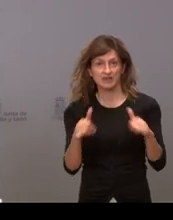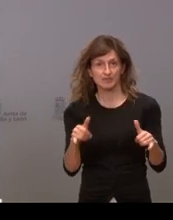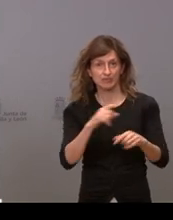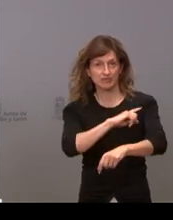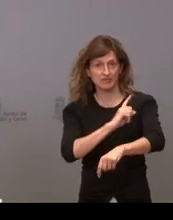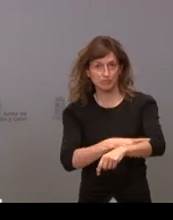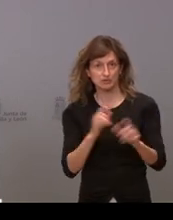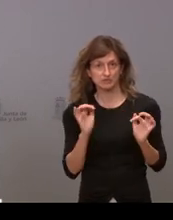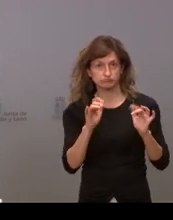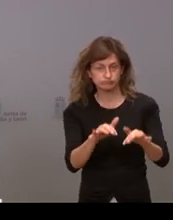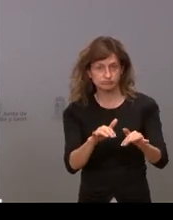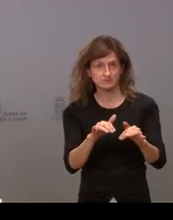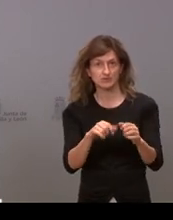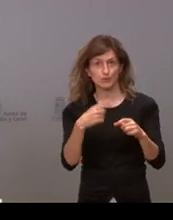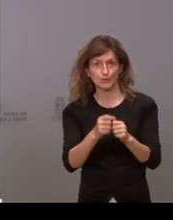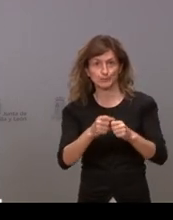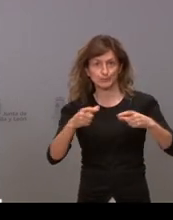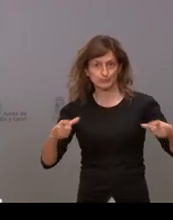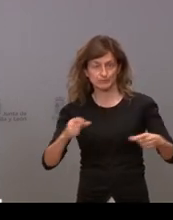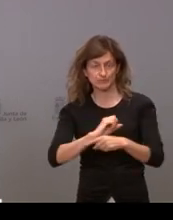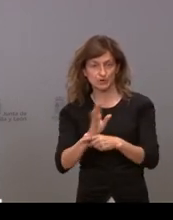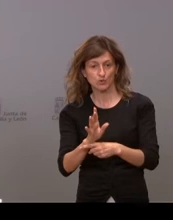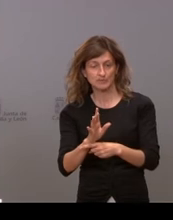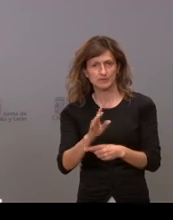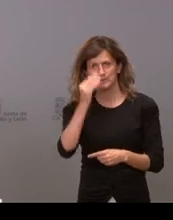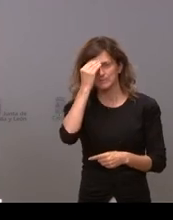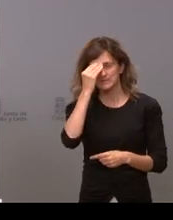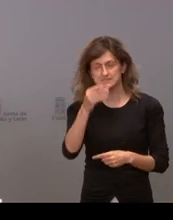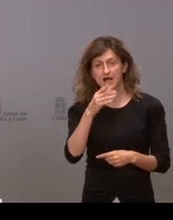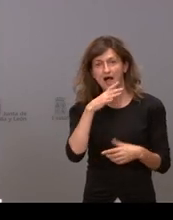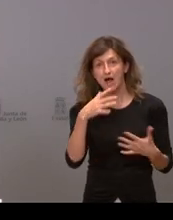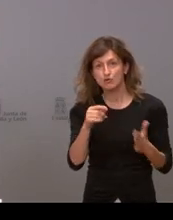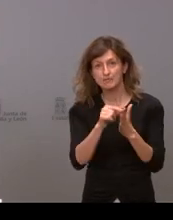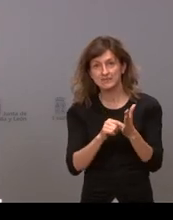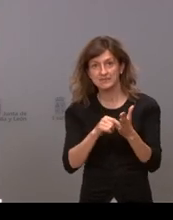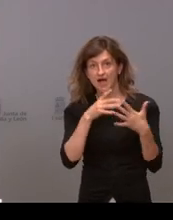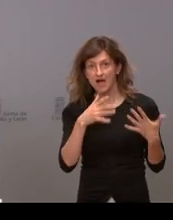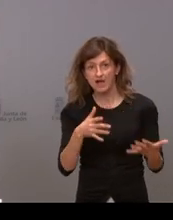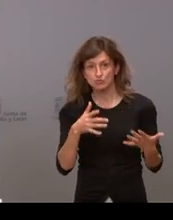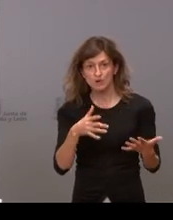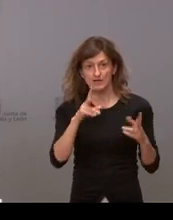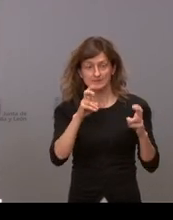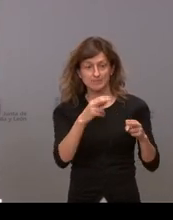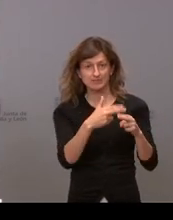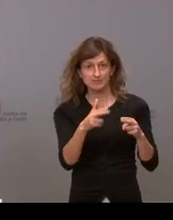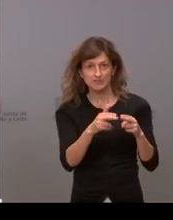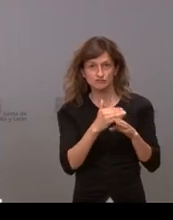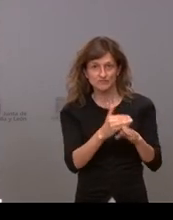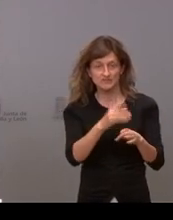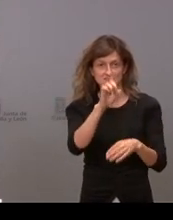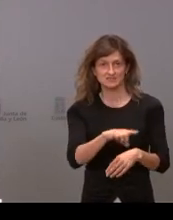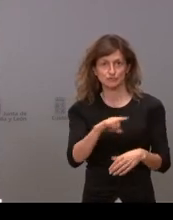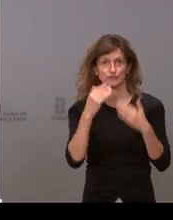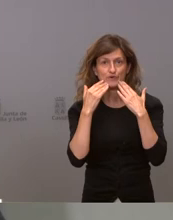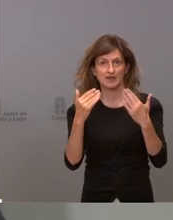deportivo y no sé si piensa que las medidas actuales son suficientes respecto a este tipo de actividades muchas gracias